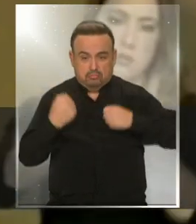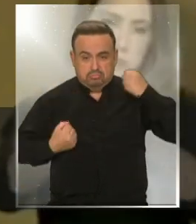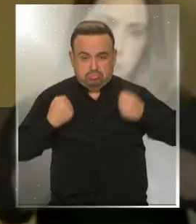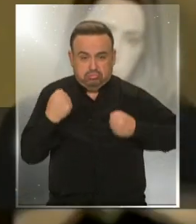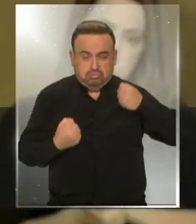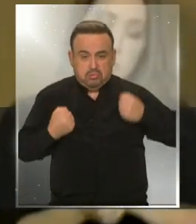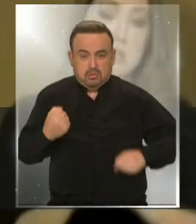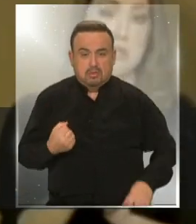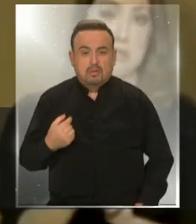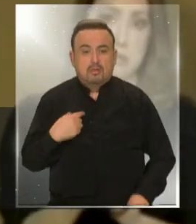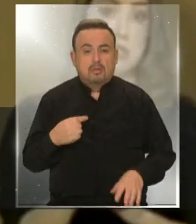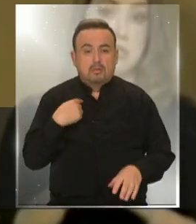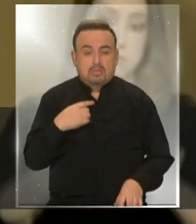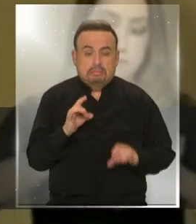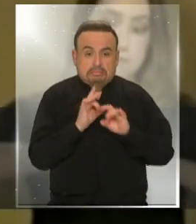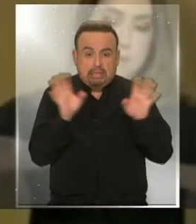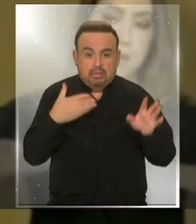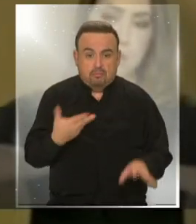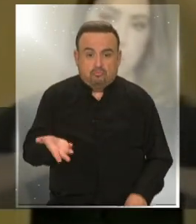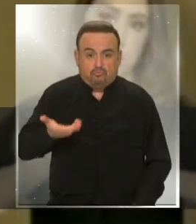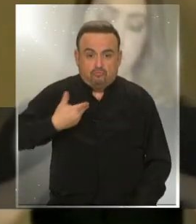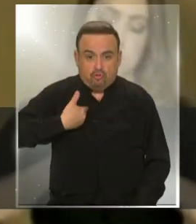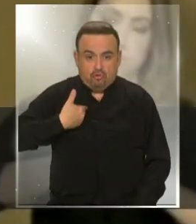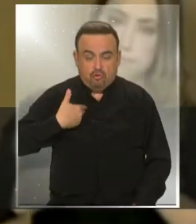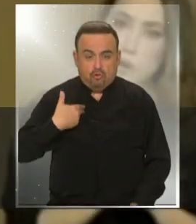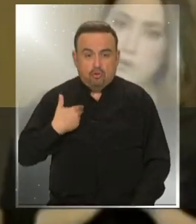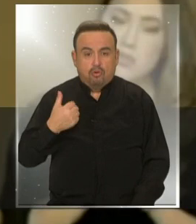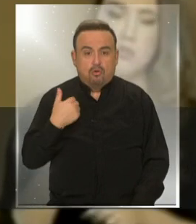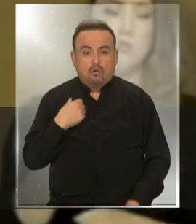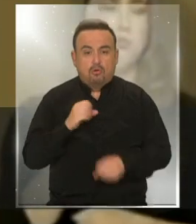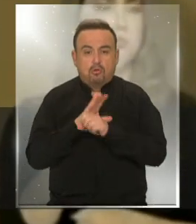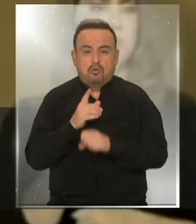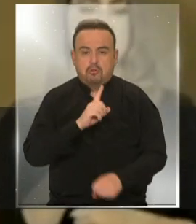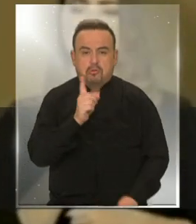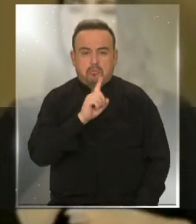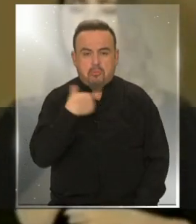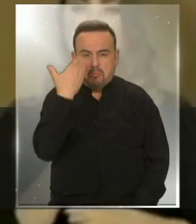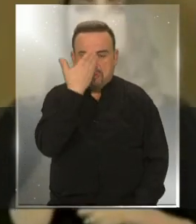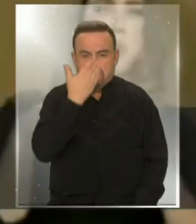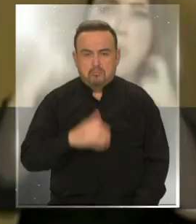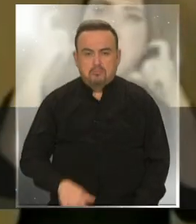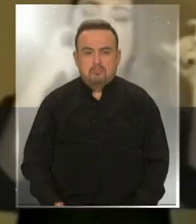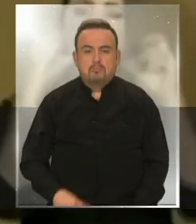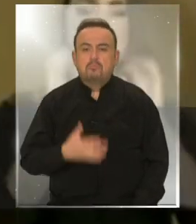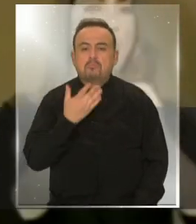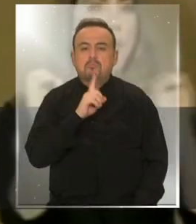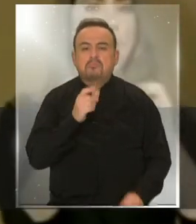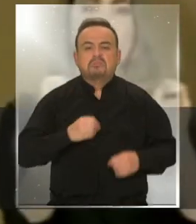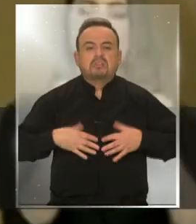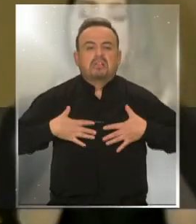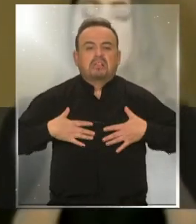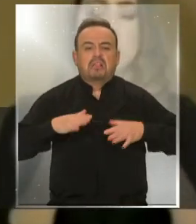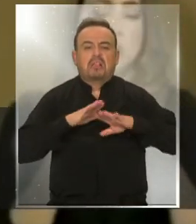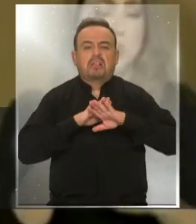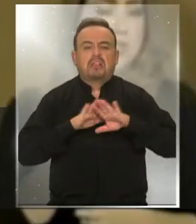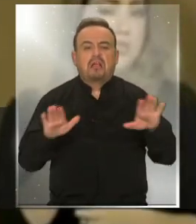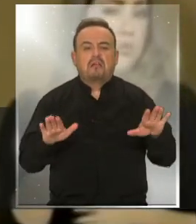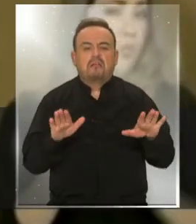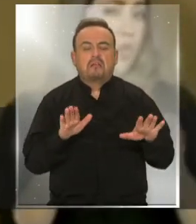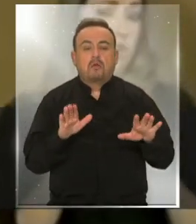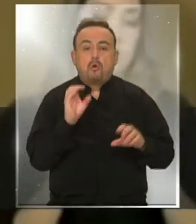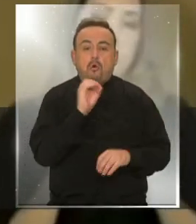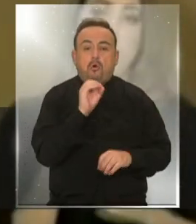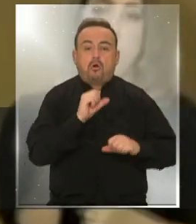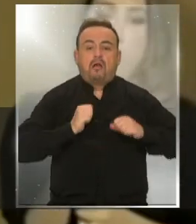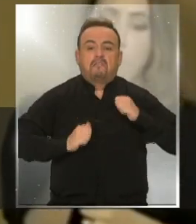atleta, si fuera contaminado por el virus, no necesitaría me preocupar. Nada me sentiría o